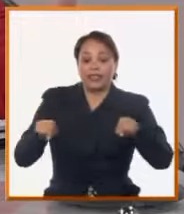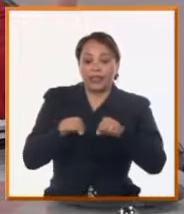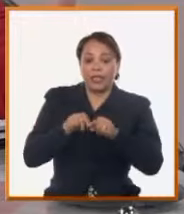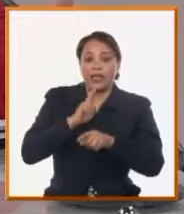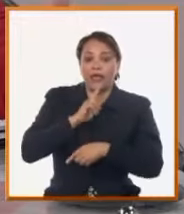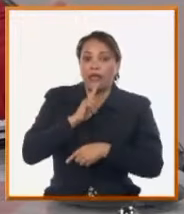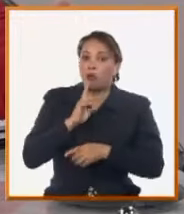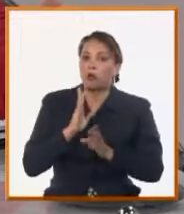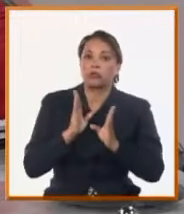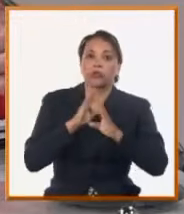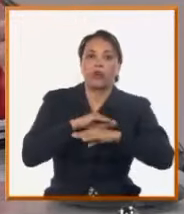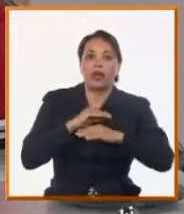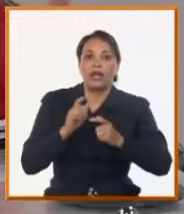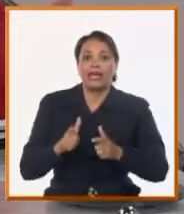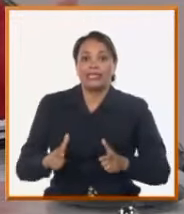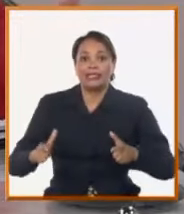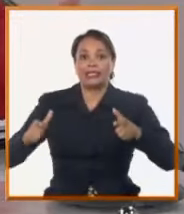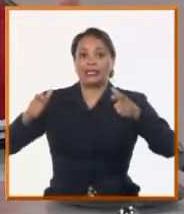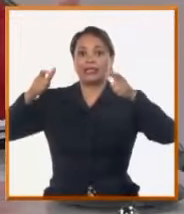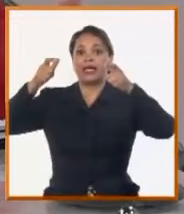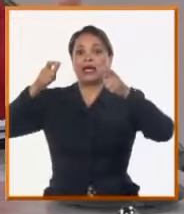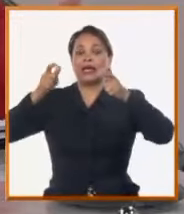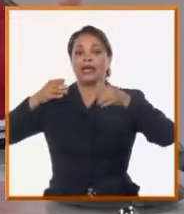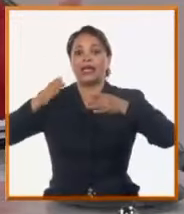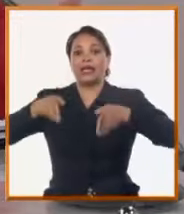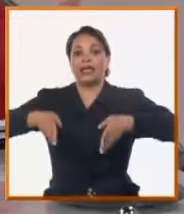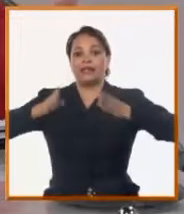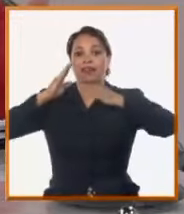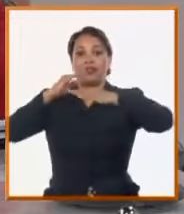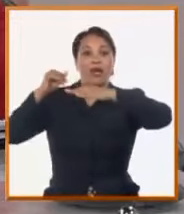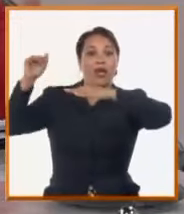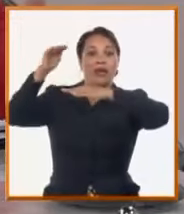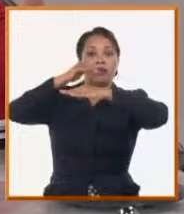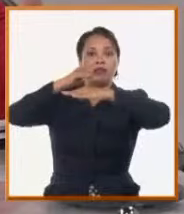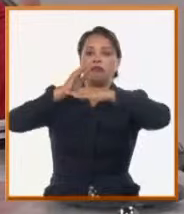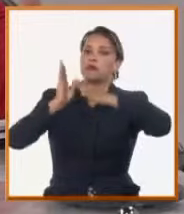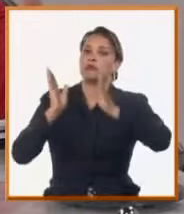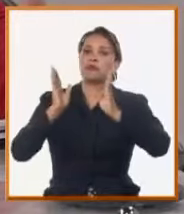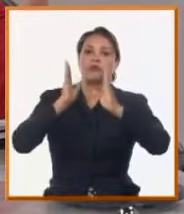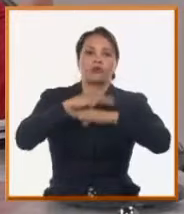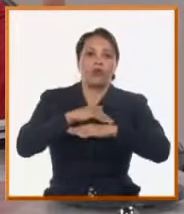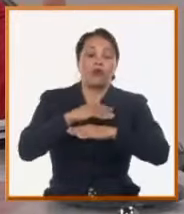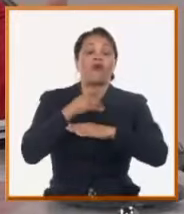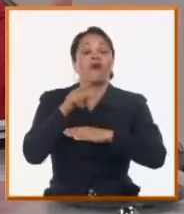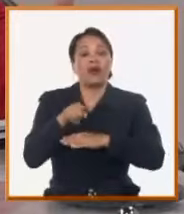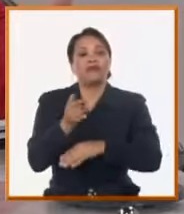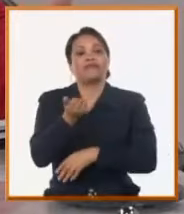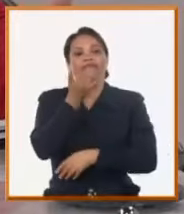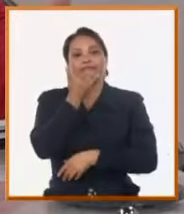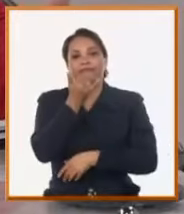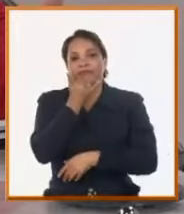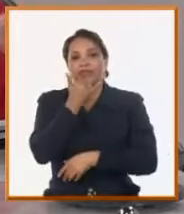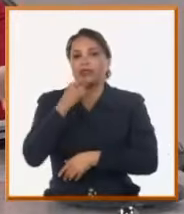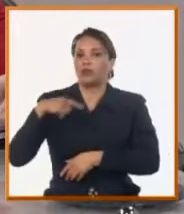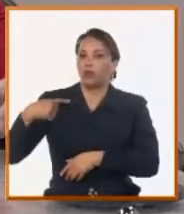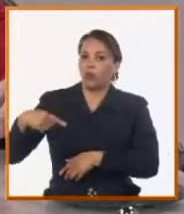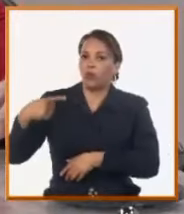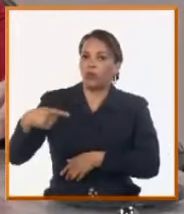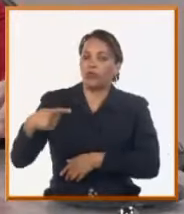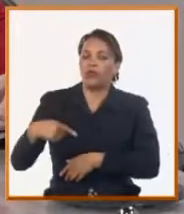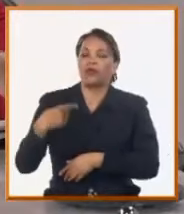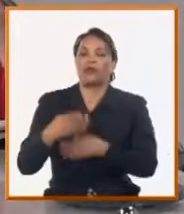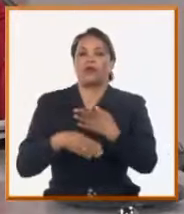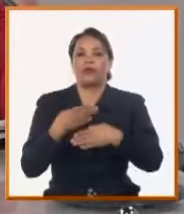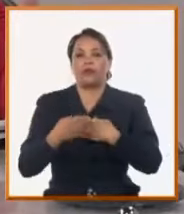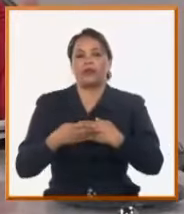tanque elevado, y ante cualquier tipo de situación como la que vivimos hoy en nuestro país, por supuesto se afectan constantemente los